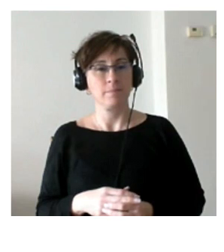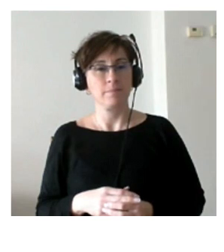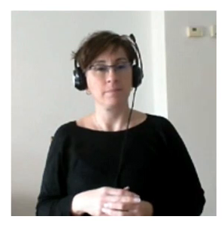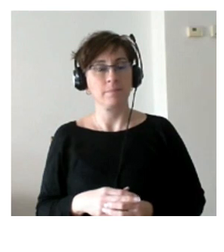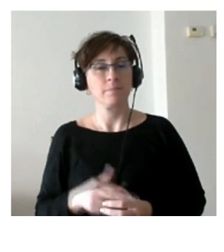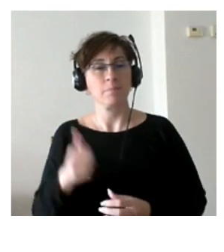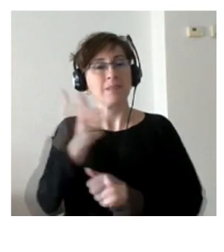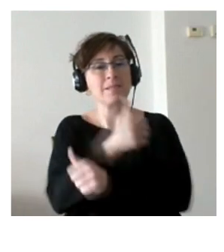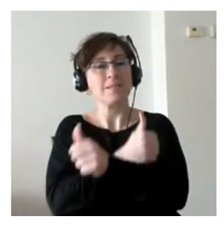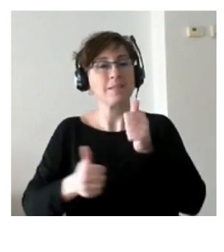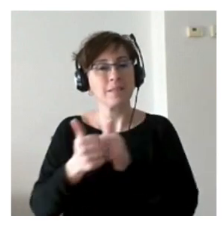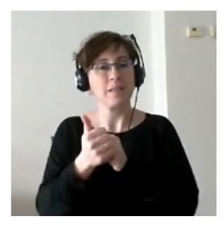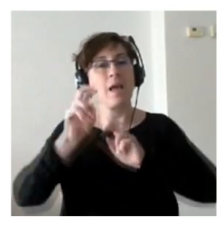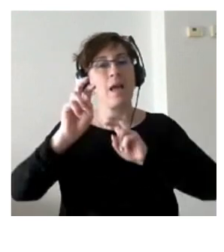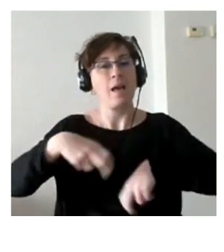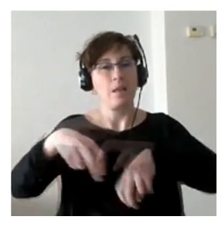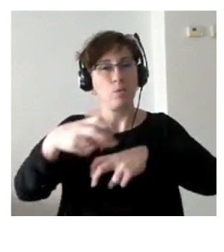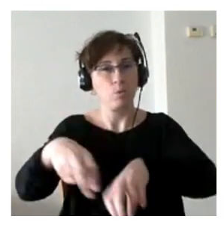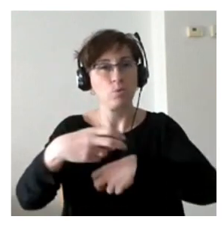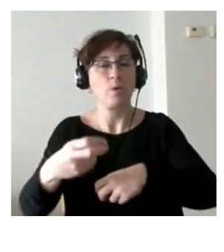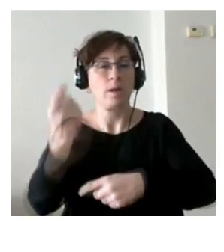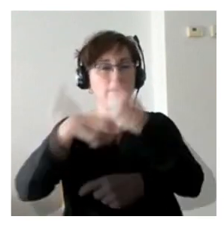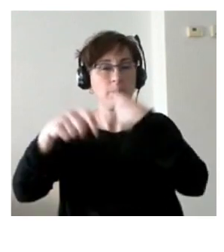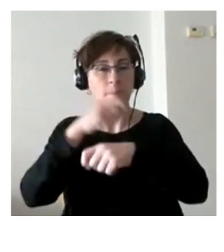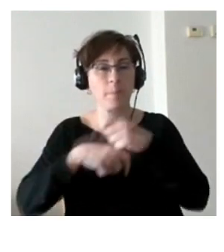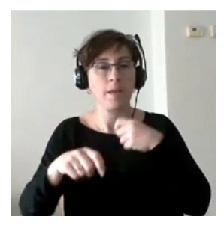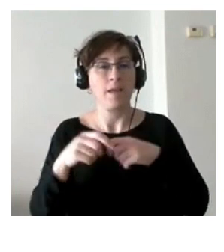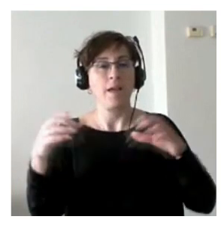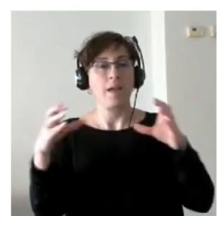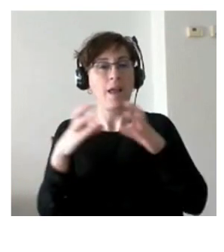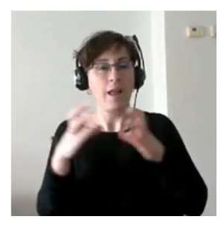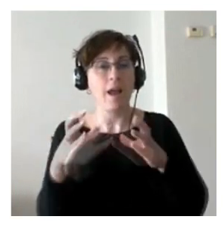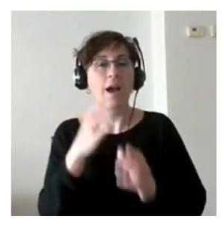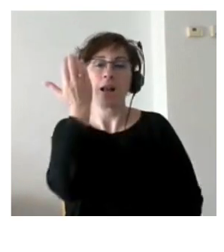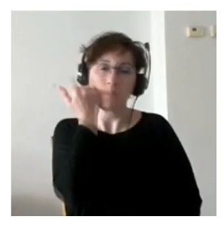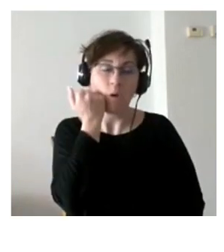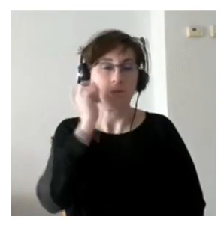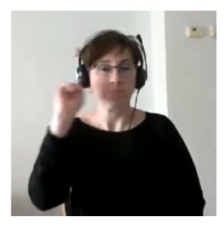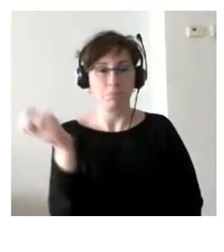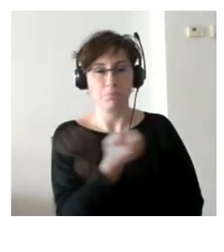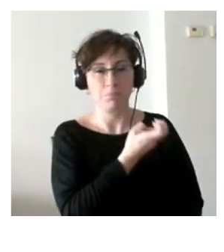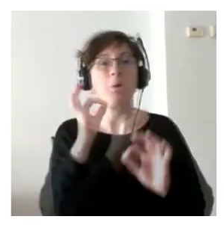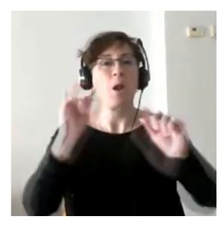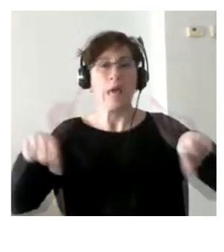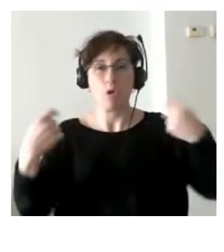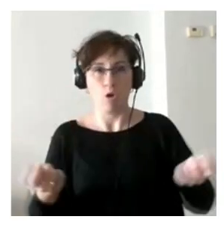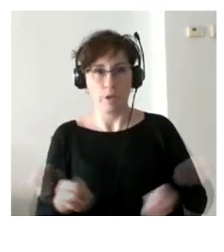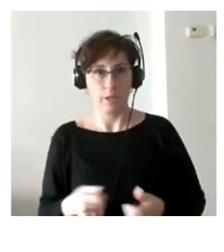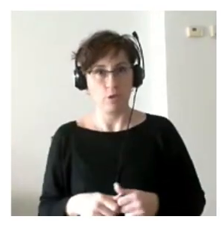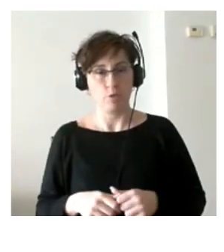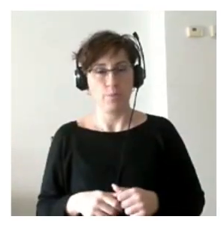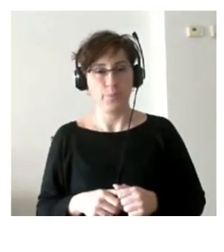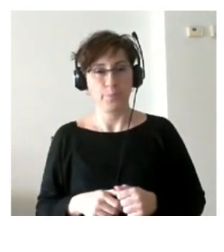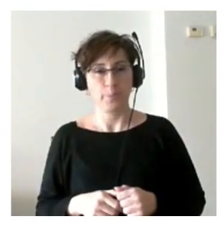cítrico ecológico limones naranjas pomeros mandarinas principalmente exportamos cítricos ecológicos ¿por qué decidieron dar la